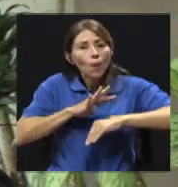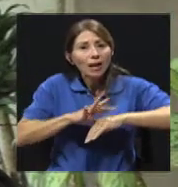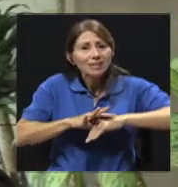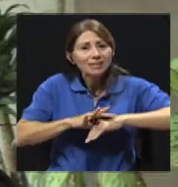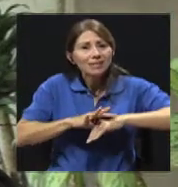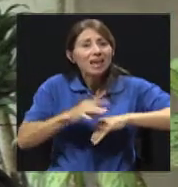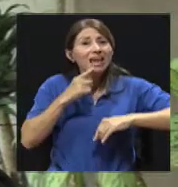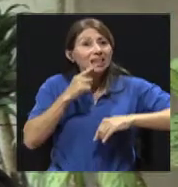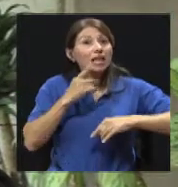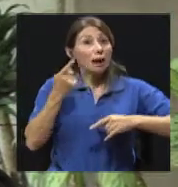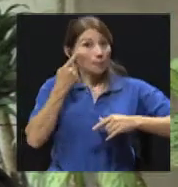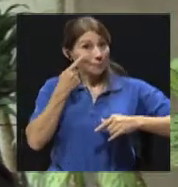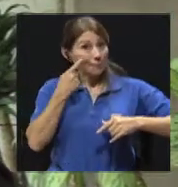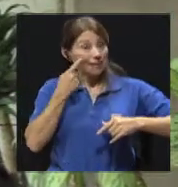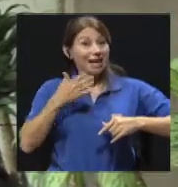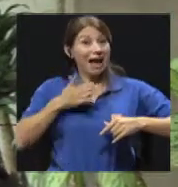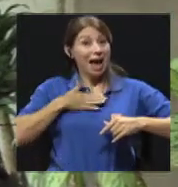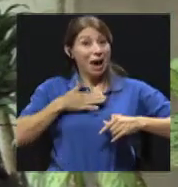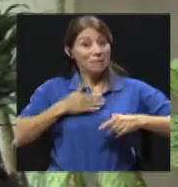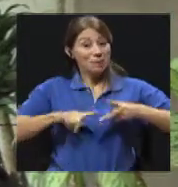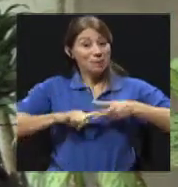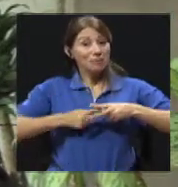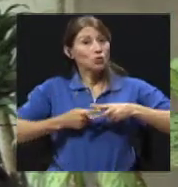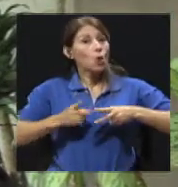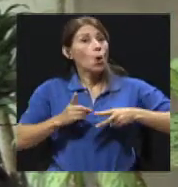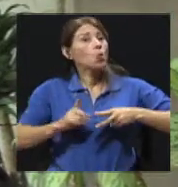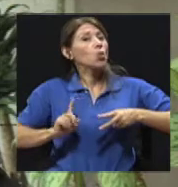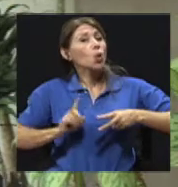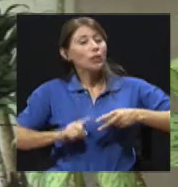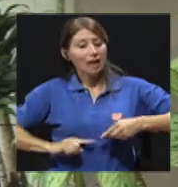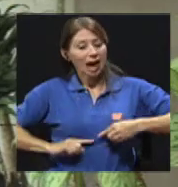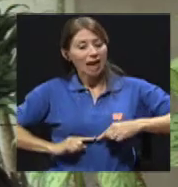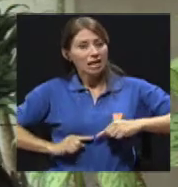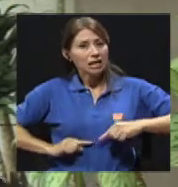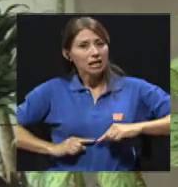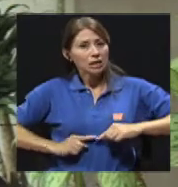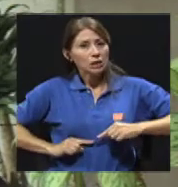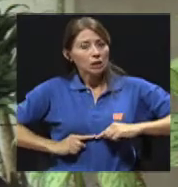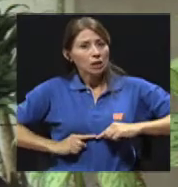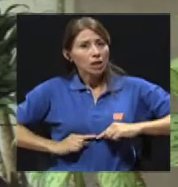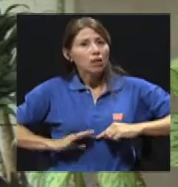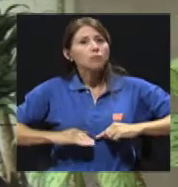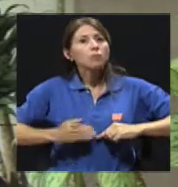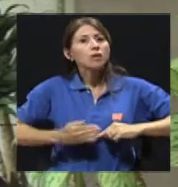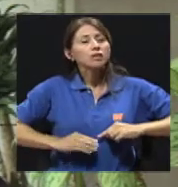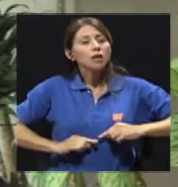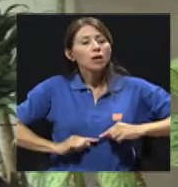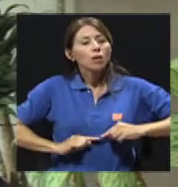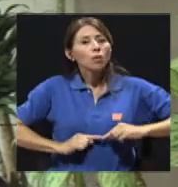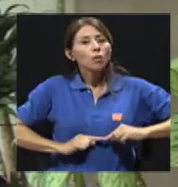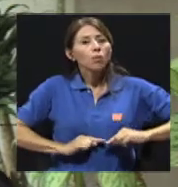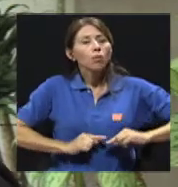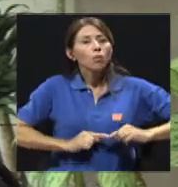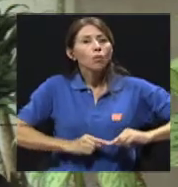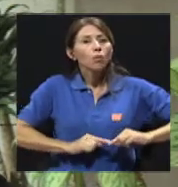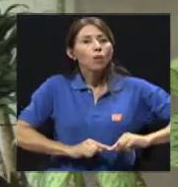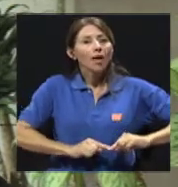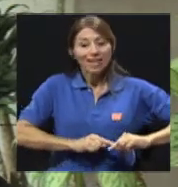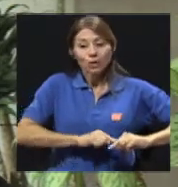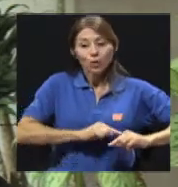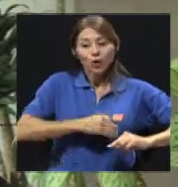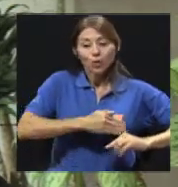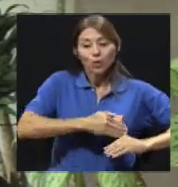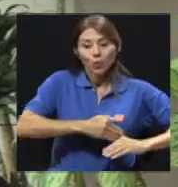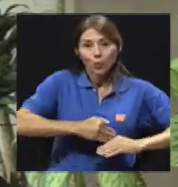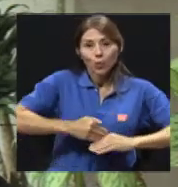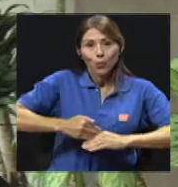diga que el dolor le empezó en epi, mesogastro, en la boca del estómago, y que luego se le localiza hacia el lado inferior derecho del abdomen, lo que nosotros